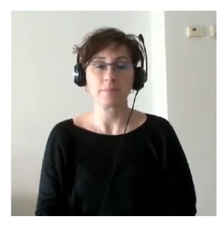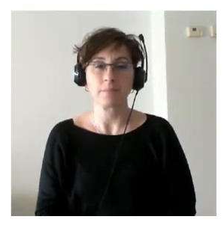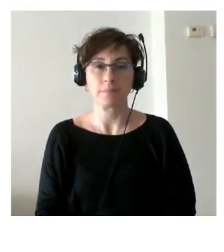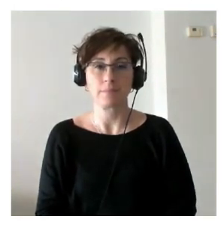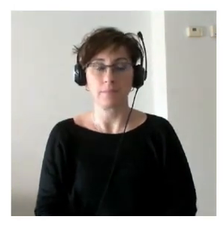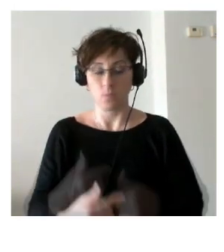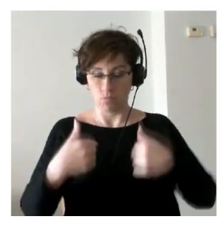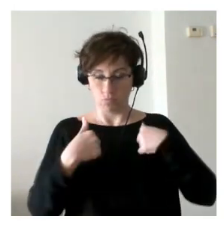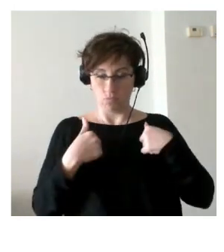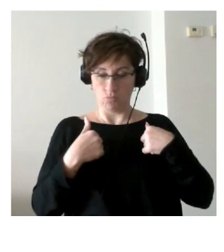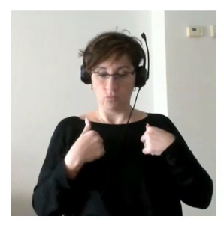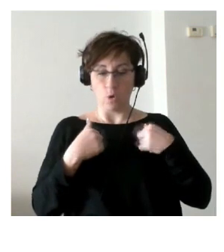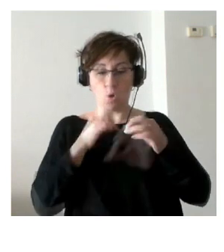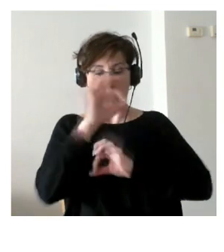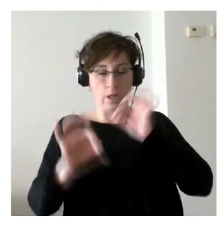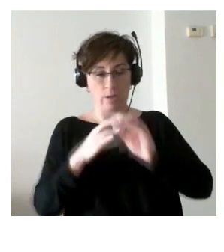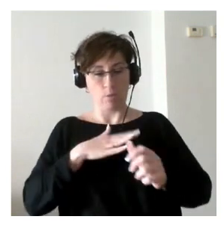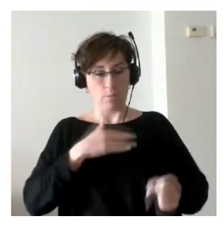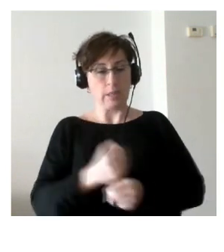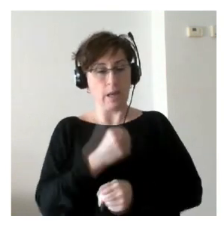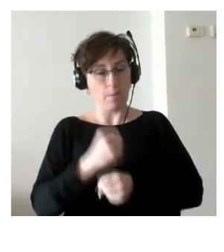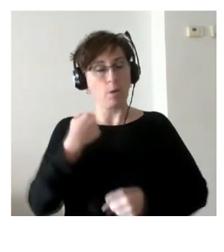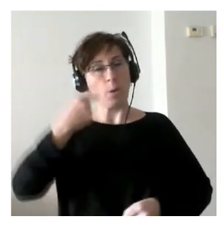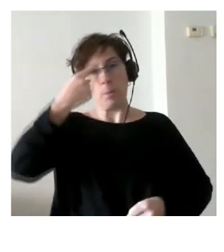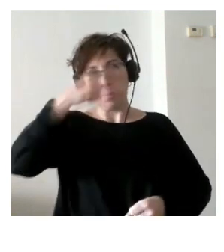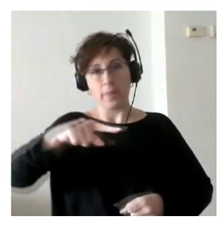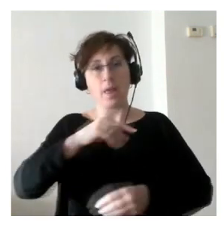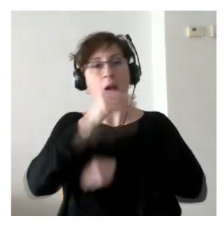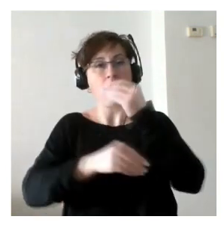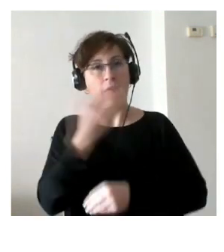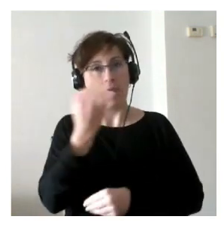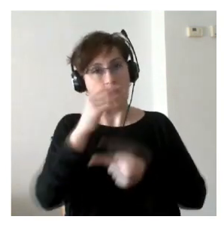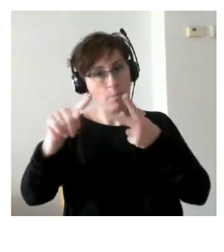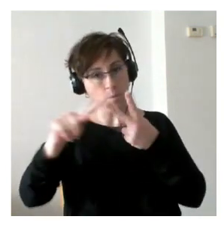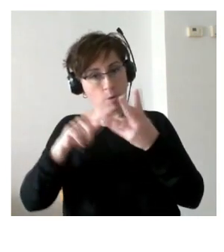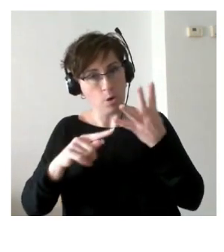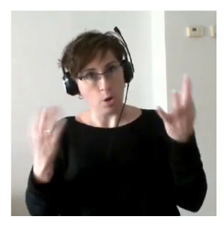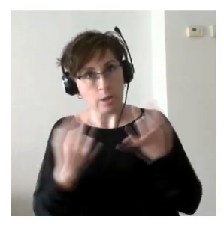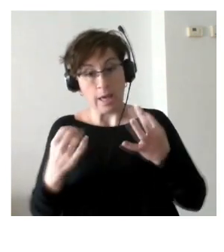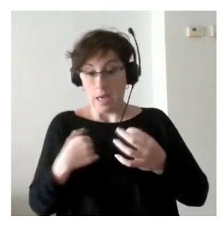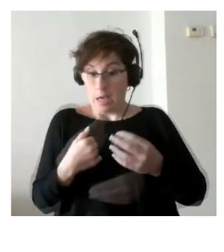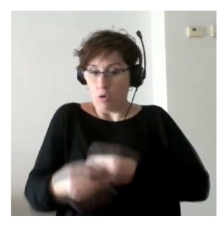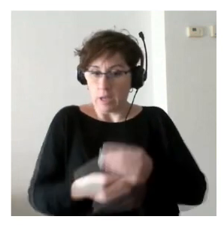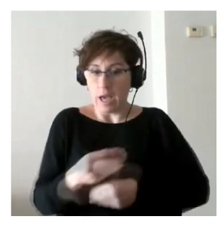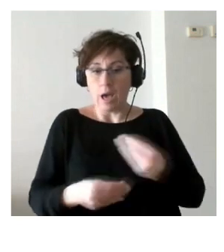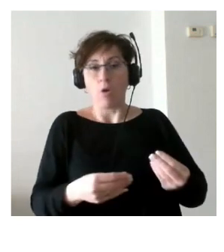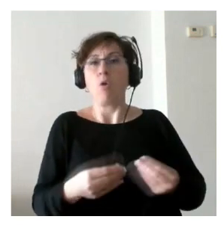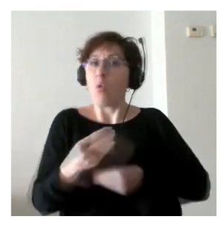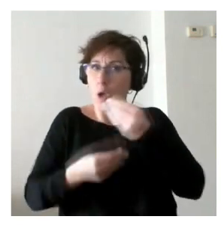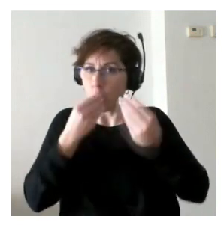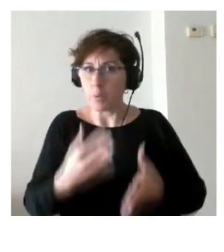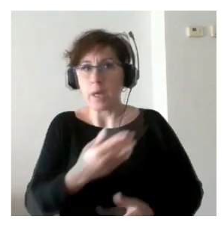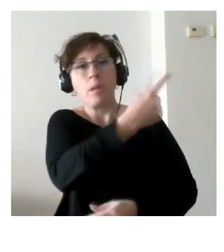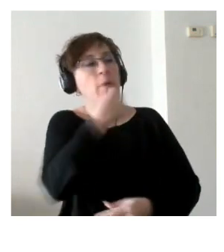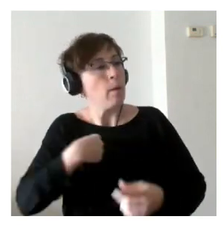yo mi trabajo ya soy lo que tengo que hacer y lo hago lo que hago está bien hecho me dicen maestro los niños